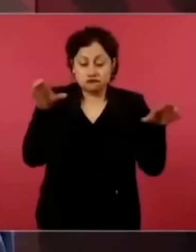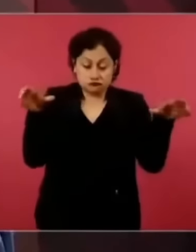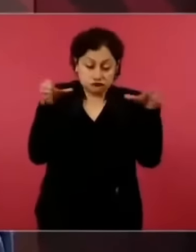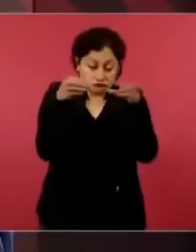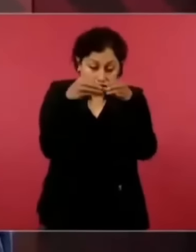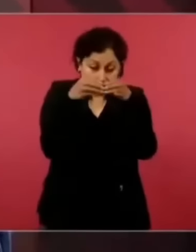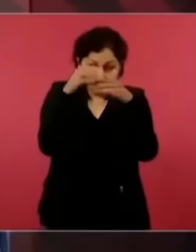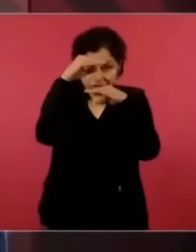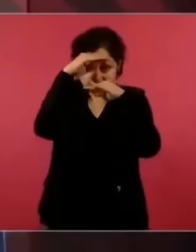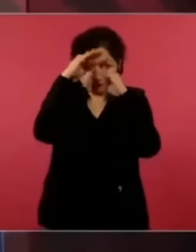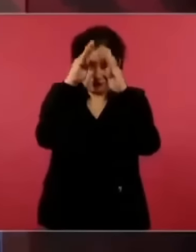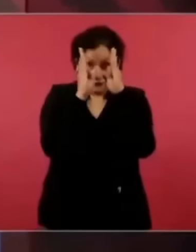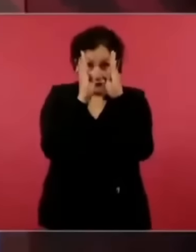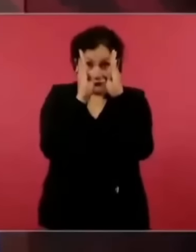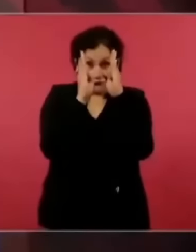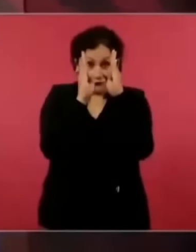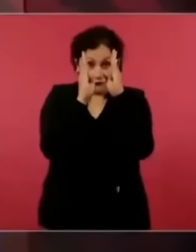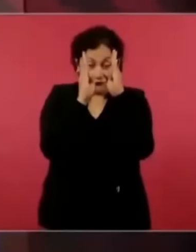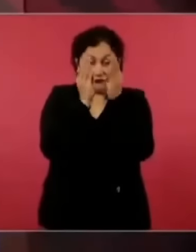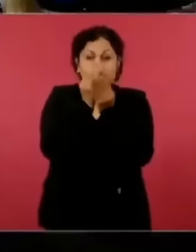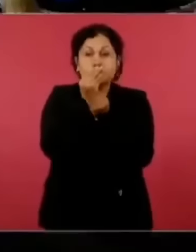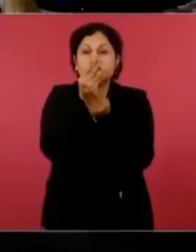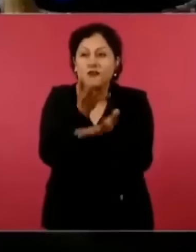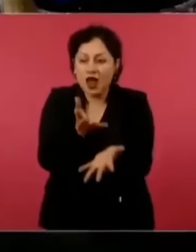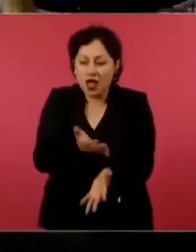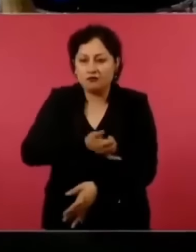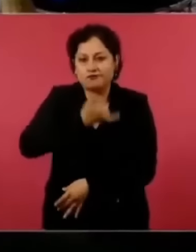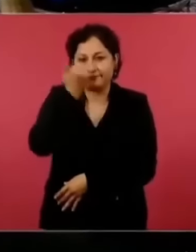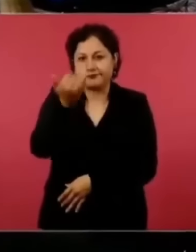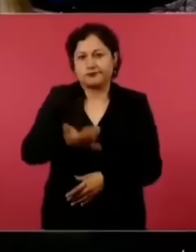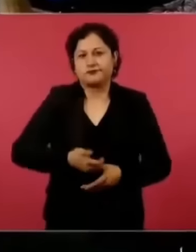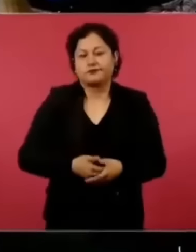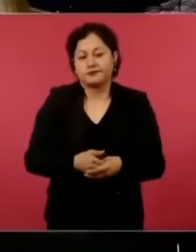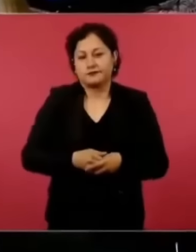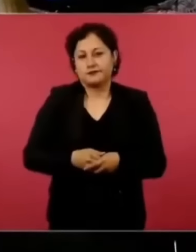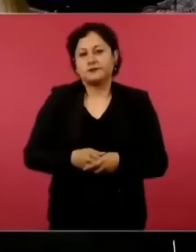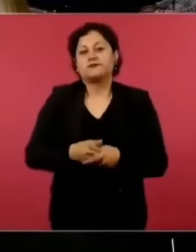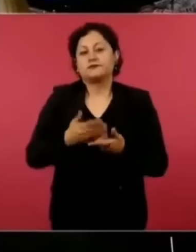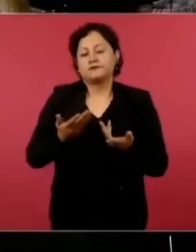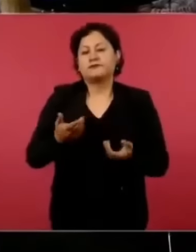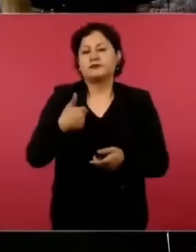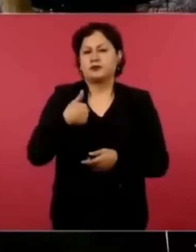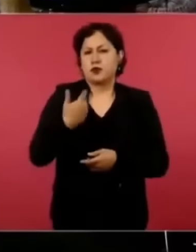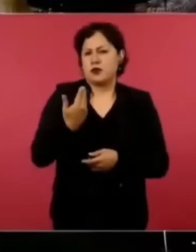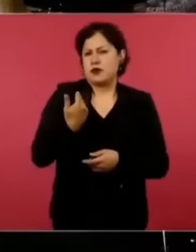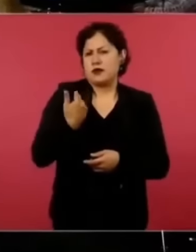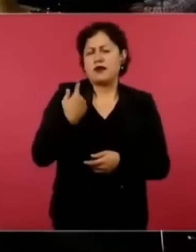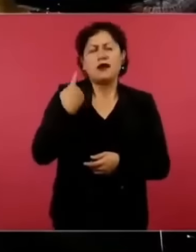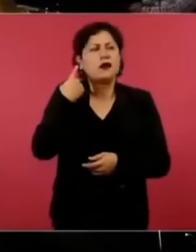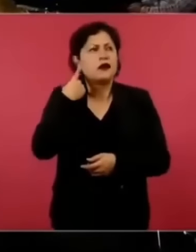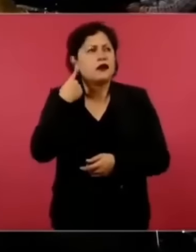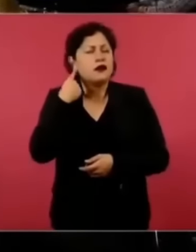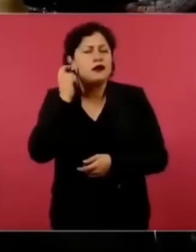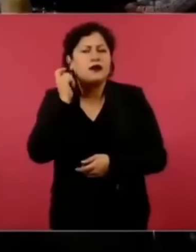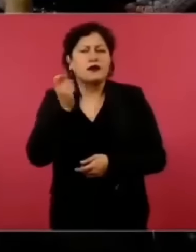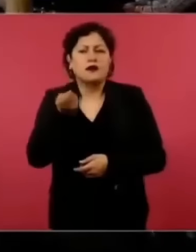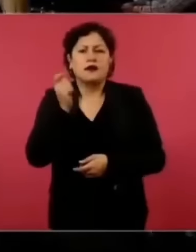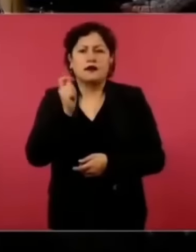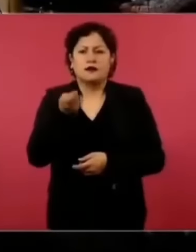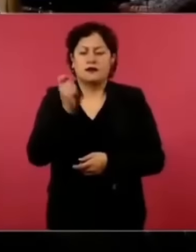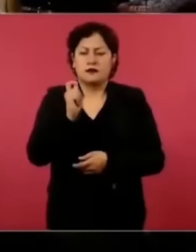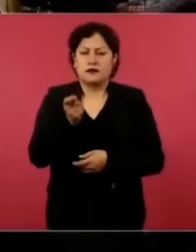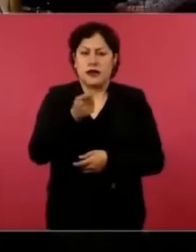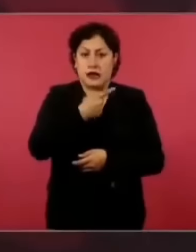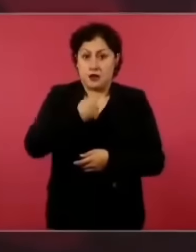equivocaciones. Entonces, ya hace unos días escuché de que los resultados que habíamos